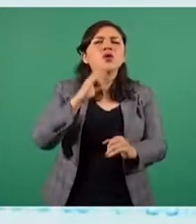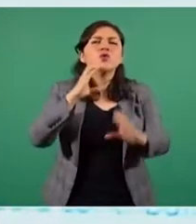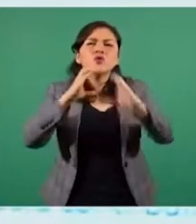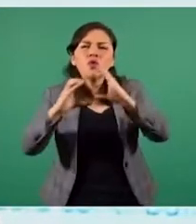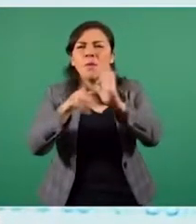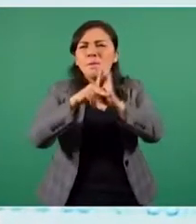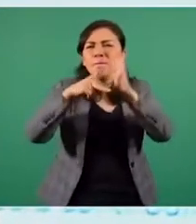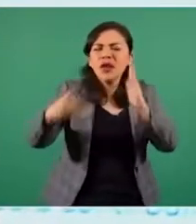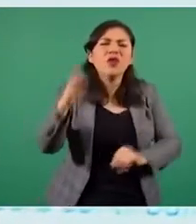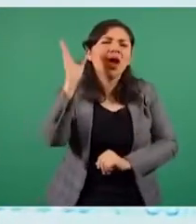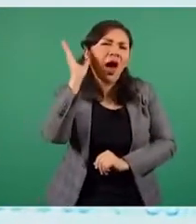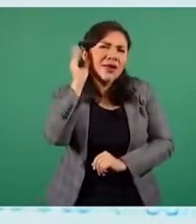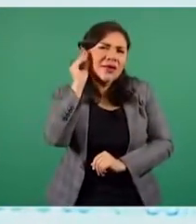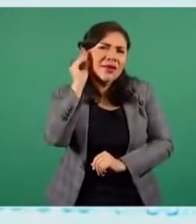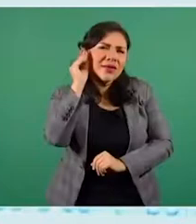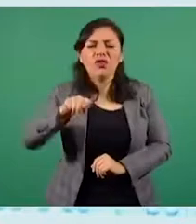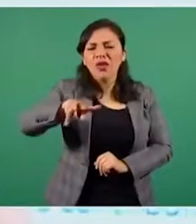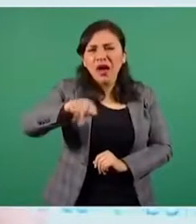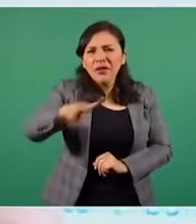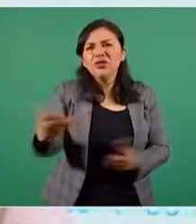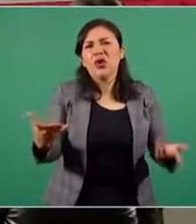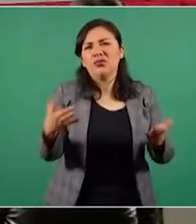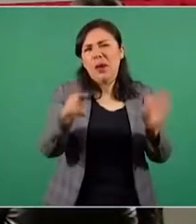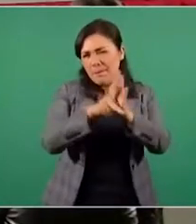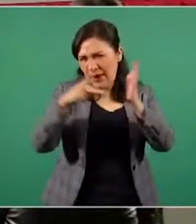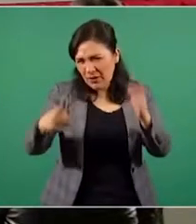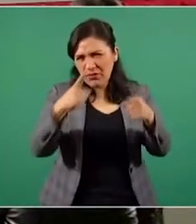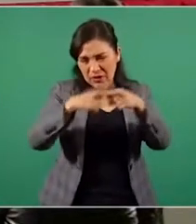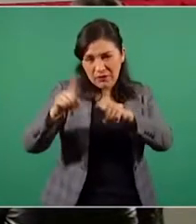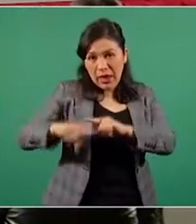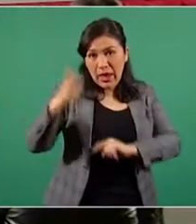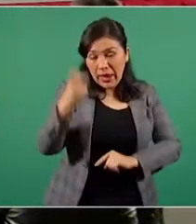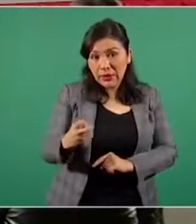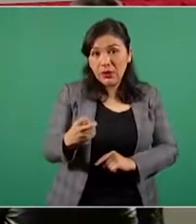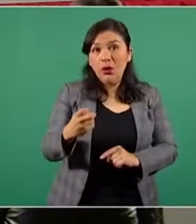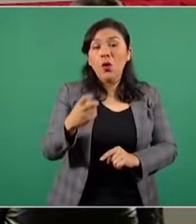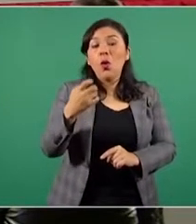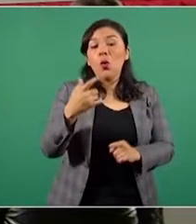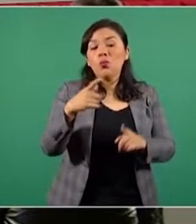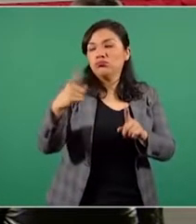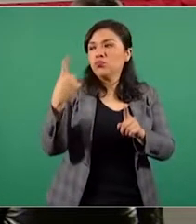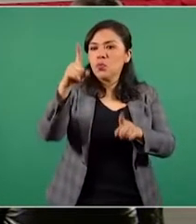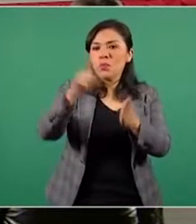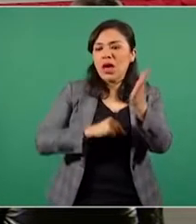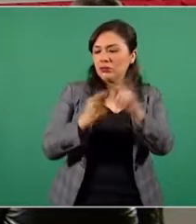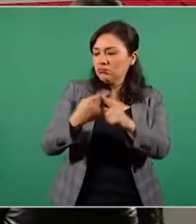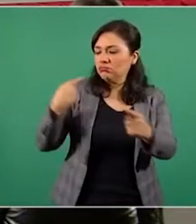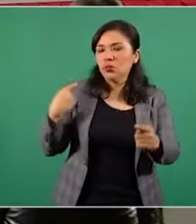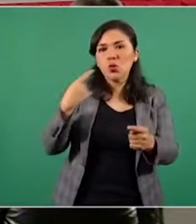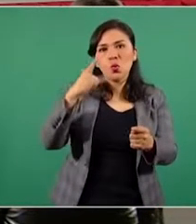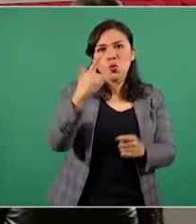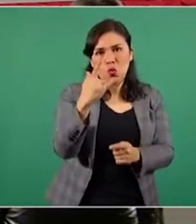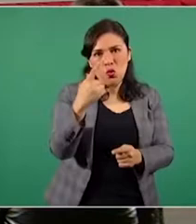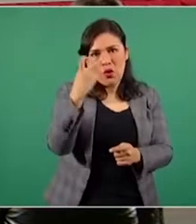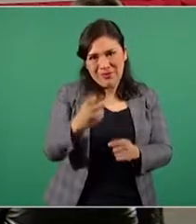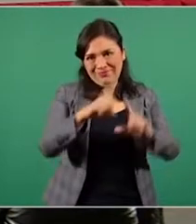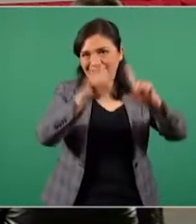En radio, televisión y prensa escrita en lo que va del mes de julio en todo el territorio nacional.